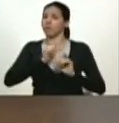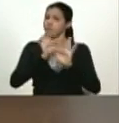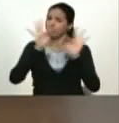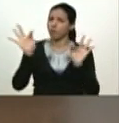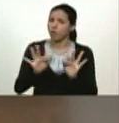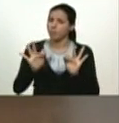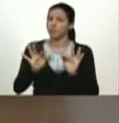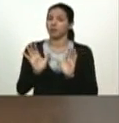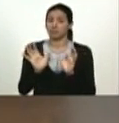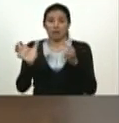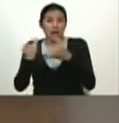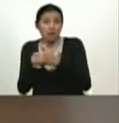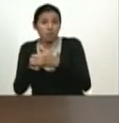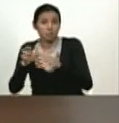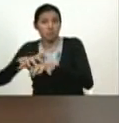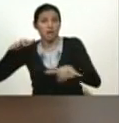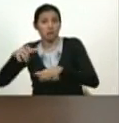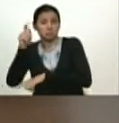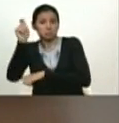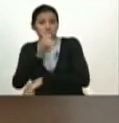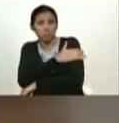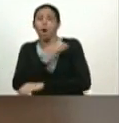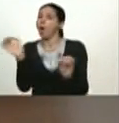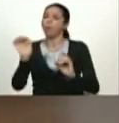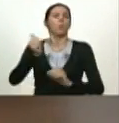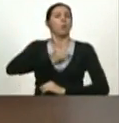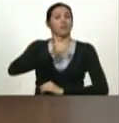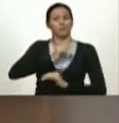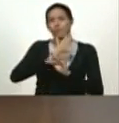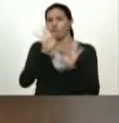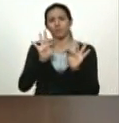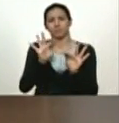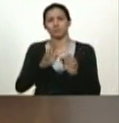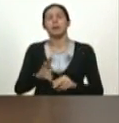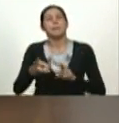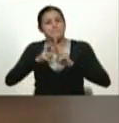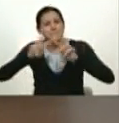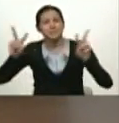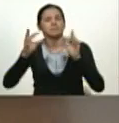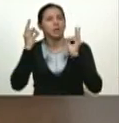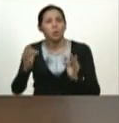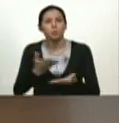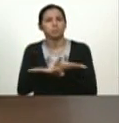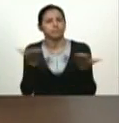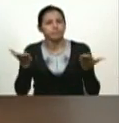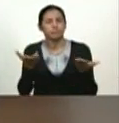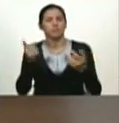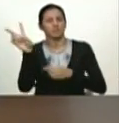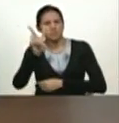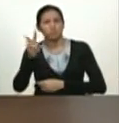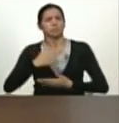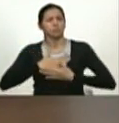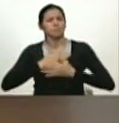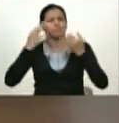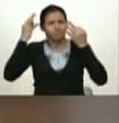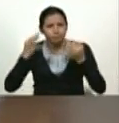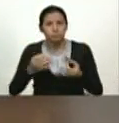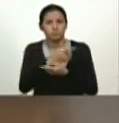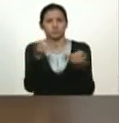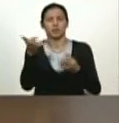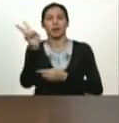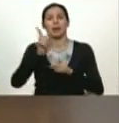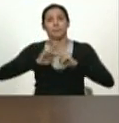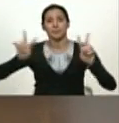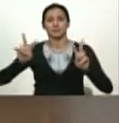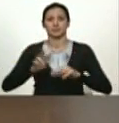Asamblea Burguesa ADECA o como sea. Paz, se las vamos a garantizar. Estabilidad para afrontar los